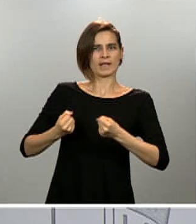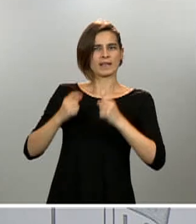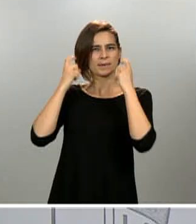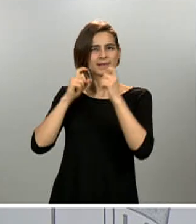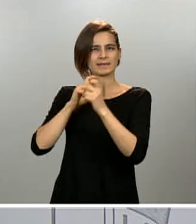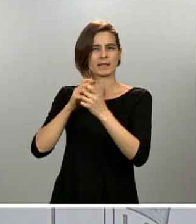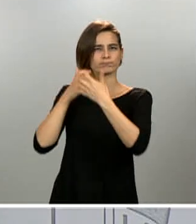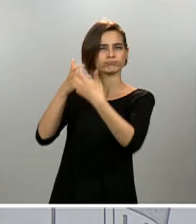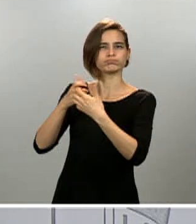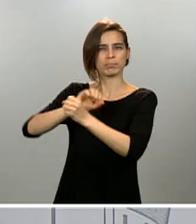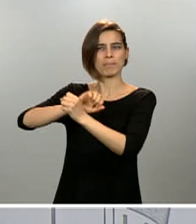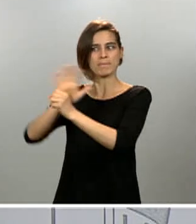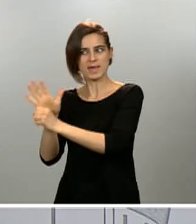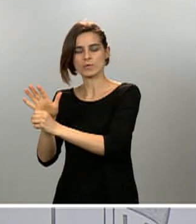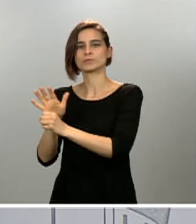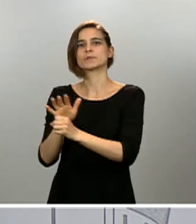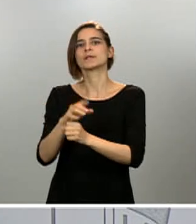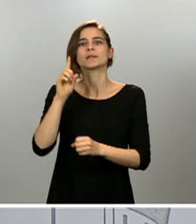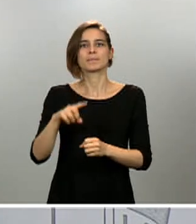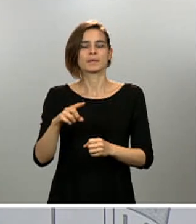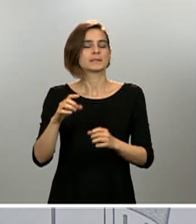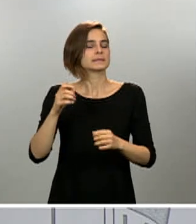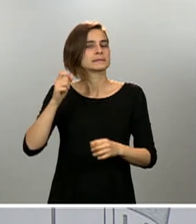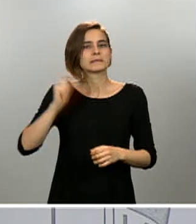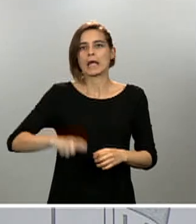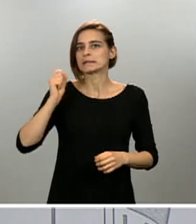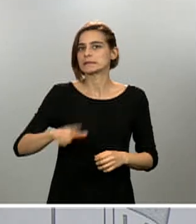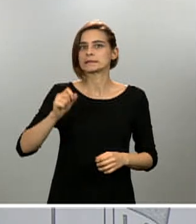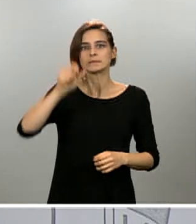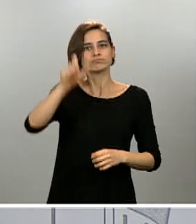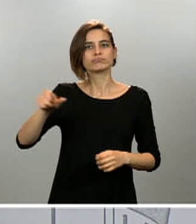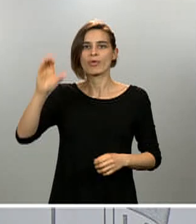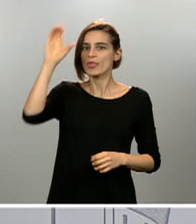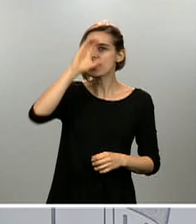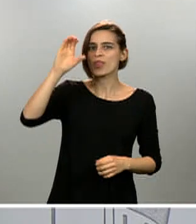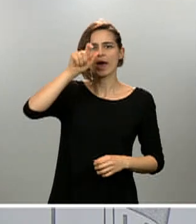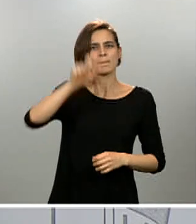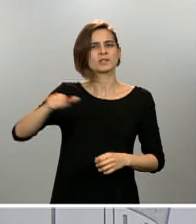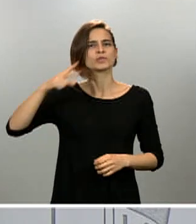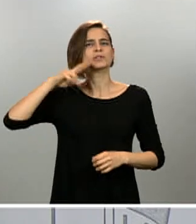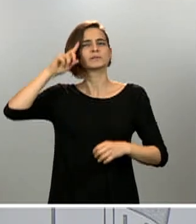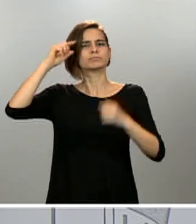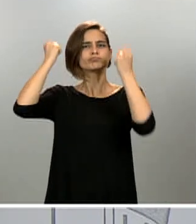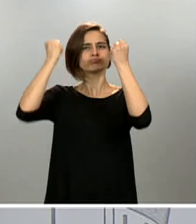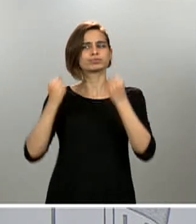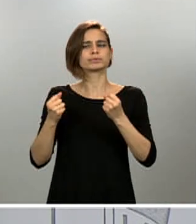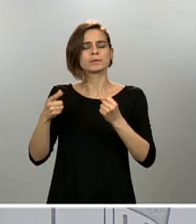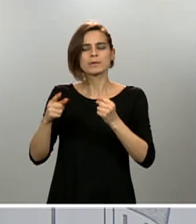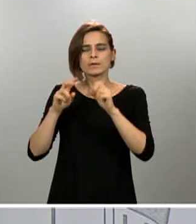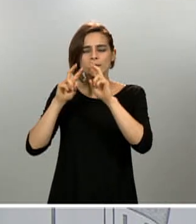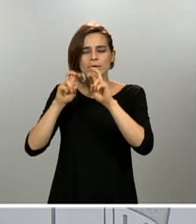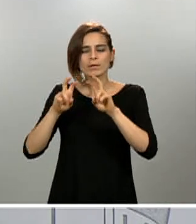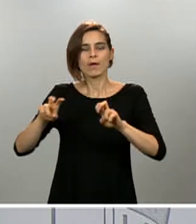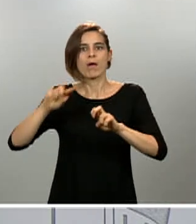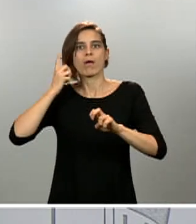tomando a la ciencia, los expertos, al criterio, las personas que saben, que van descubriendo nuevos aspectos de este virus, siempre tomando, digo,